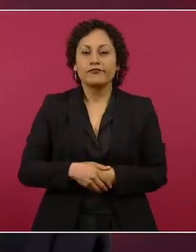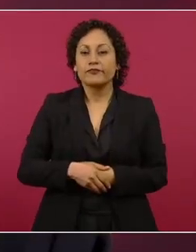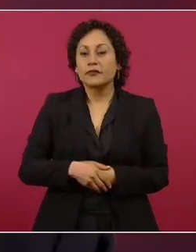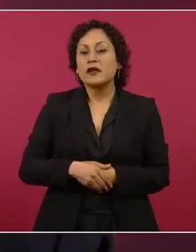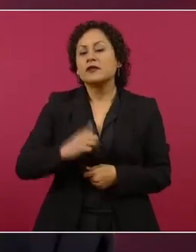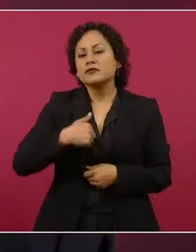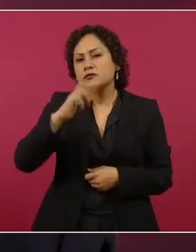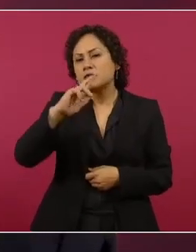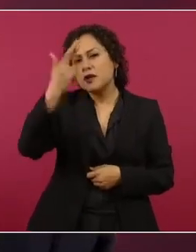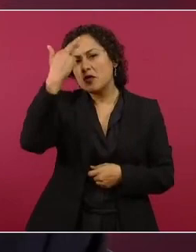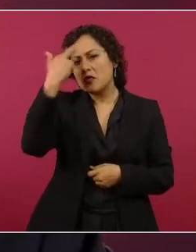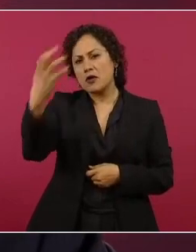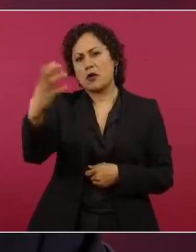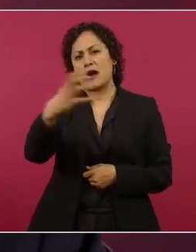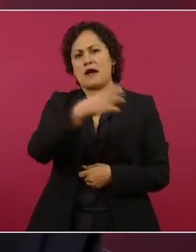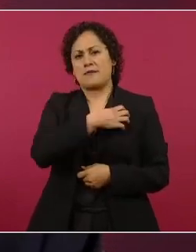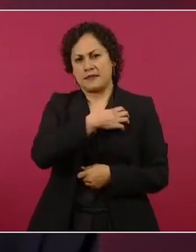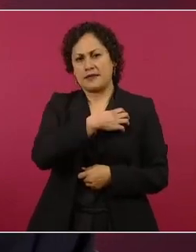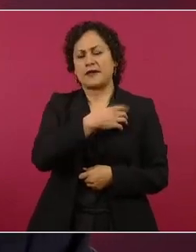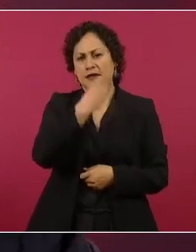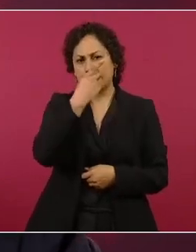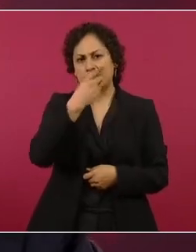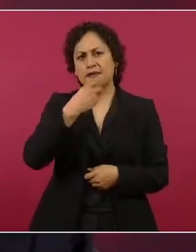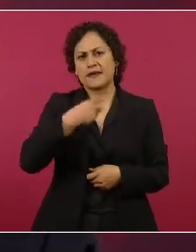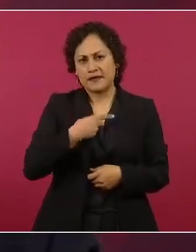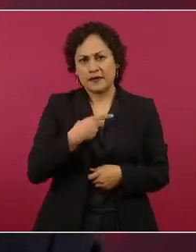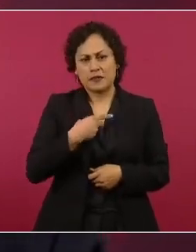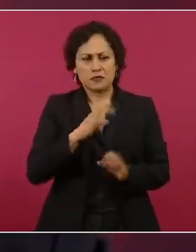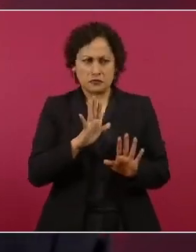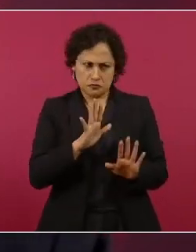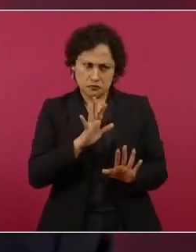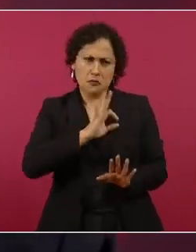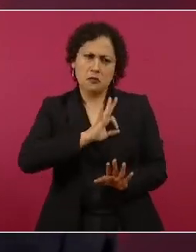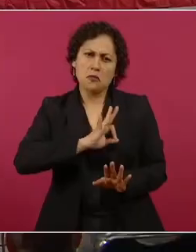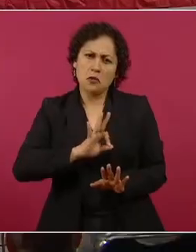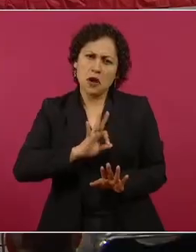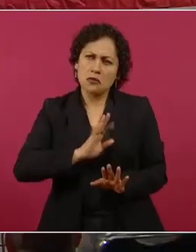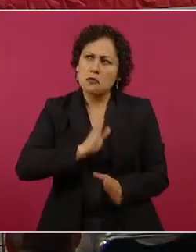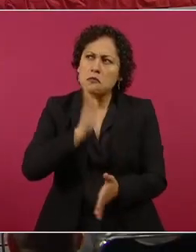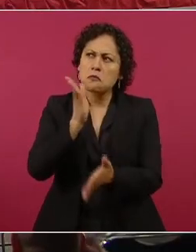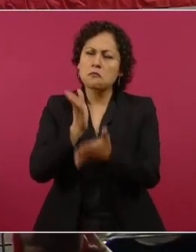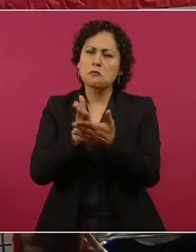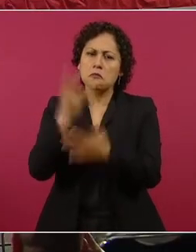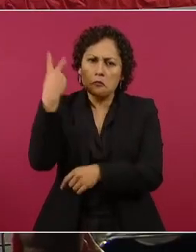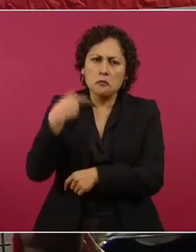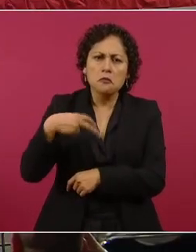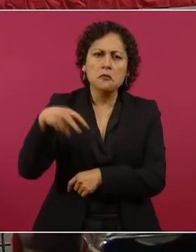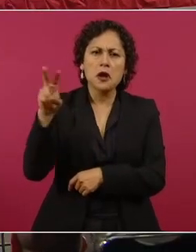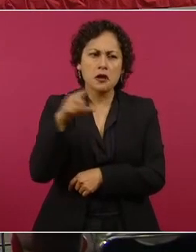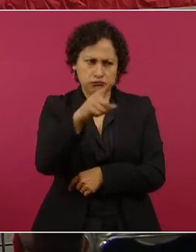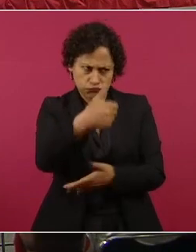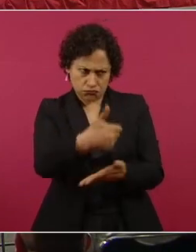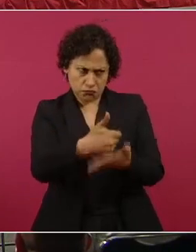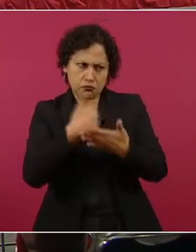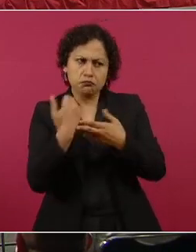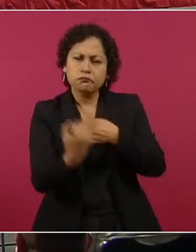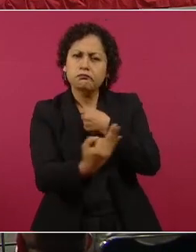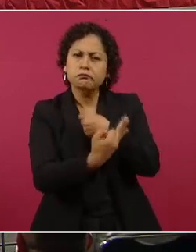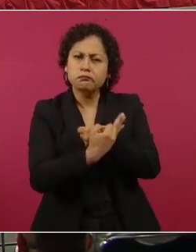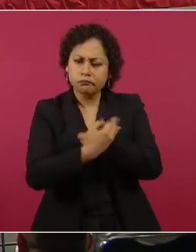pues trate de conseguirnos un lugar porque nos vamos a traer la copa. Y a mí me da mucho gusto porque